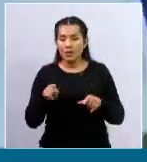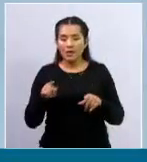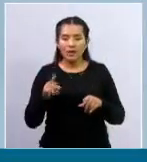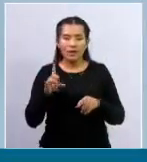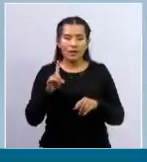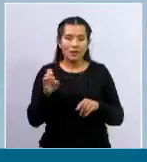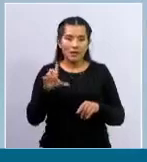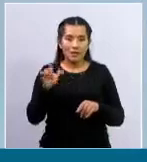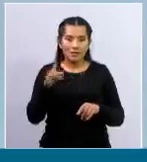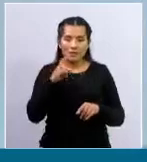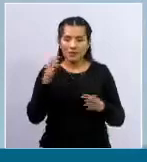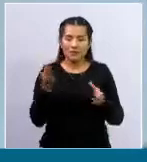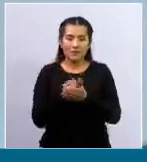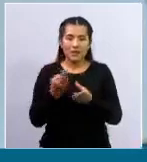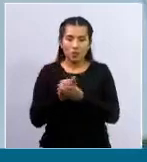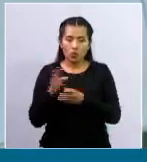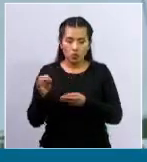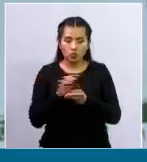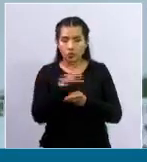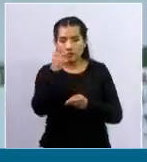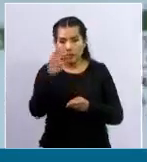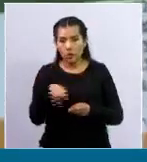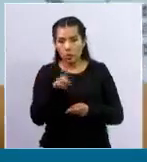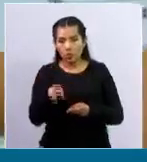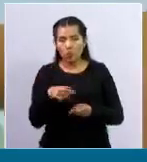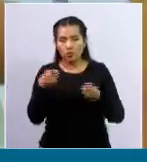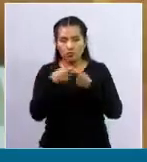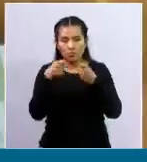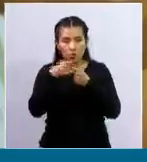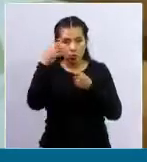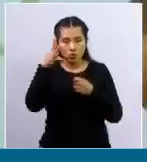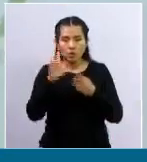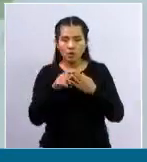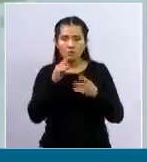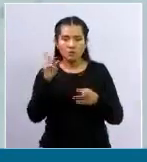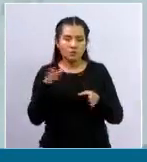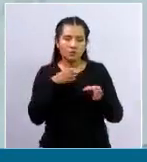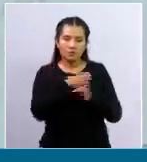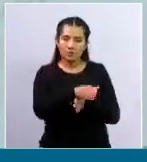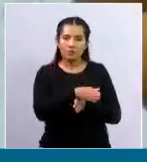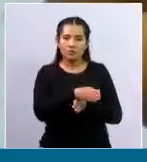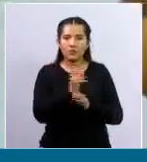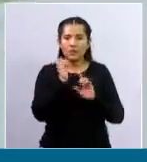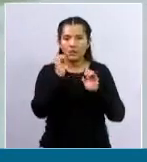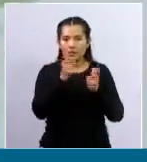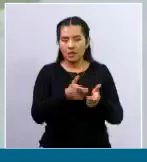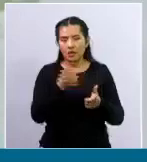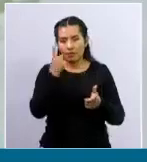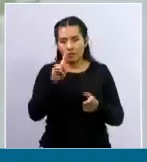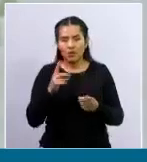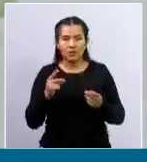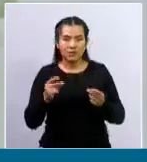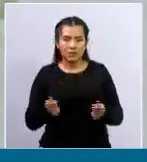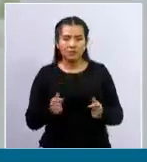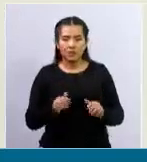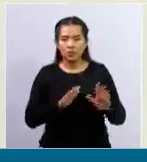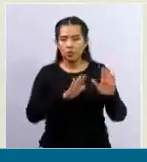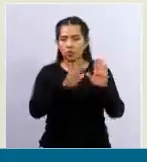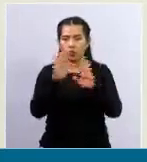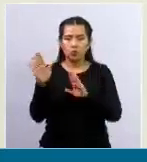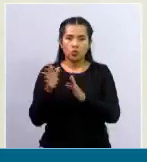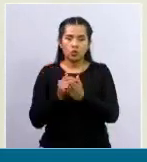emita la factura por consumo de energía eléctrica, esta les llegue directamente en forma inmediata a sus